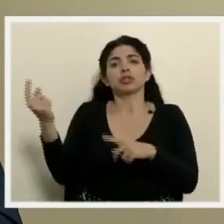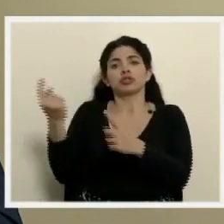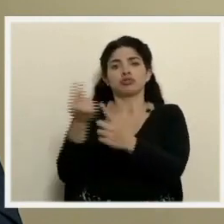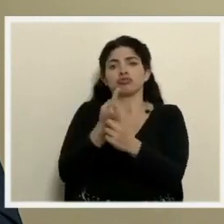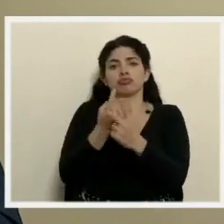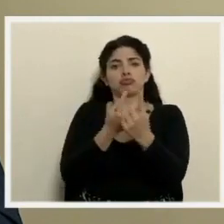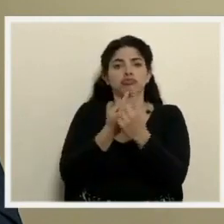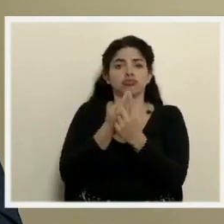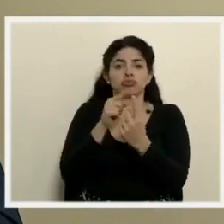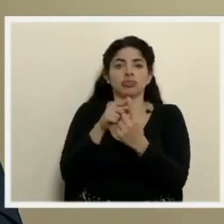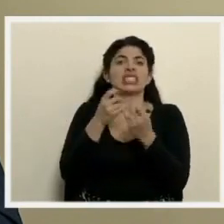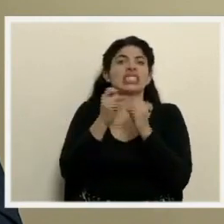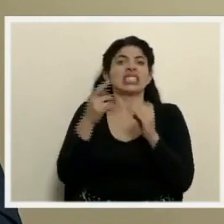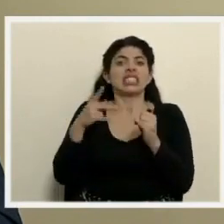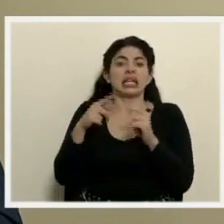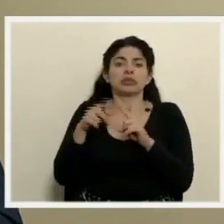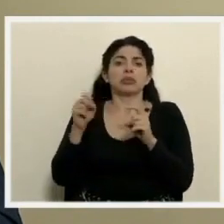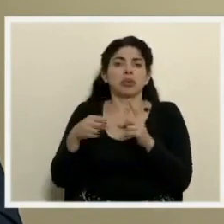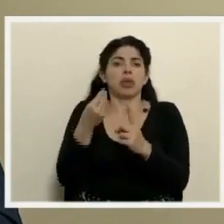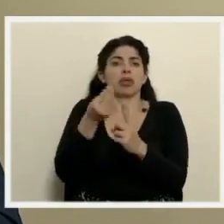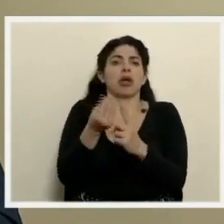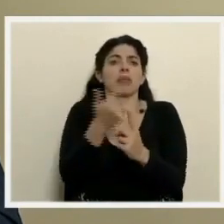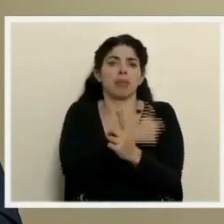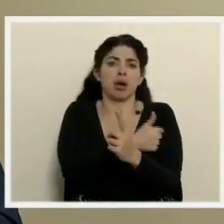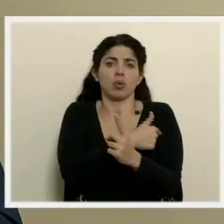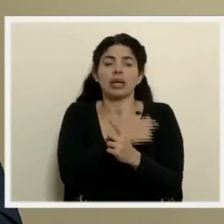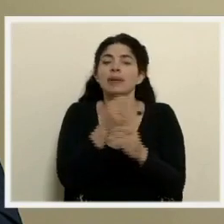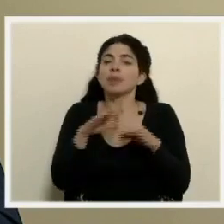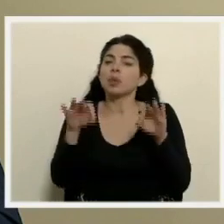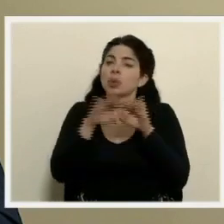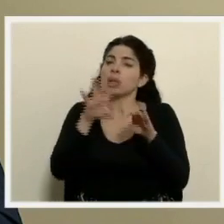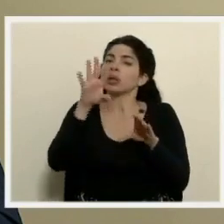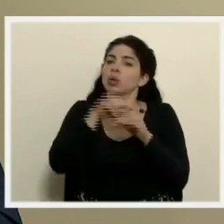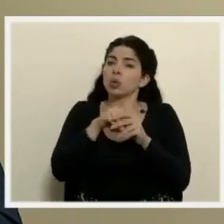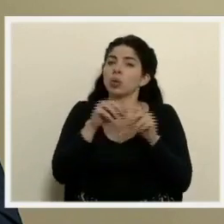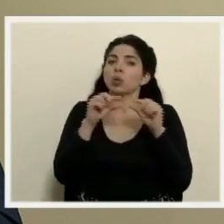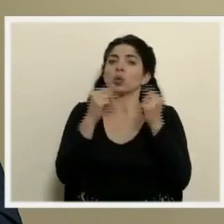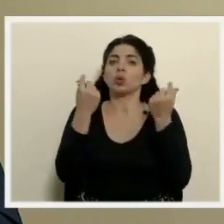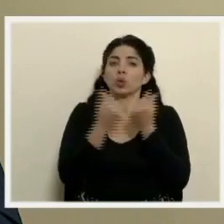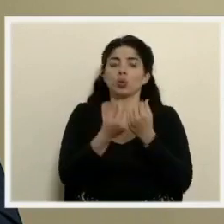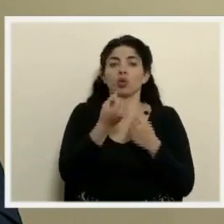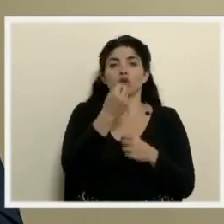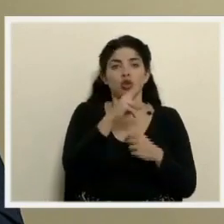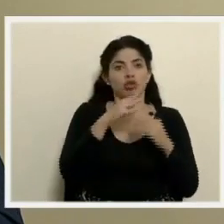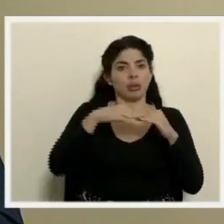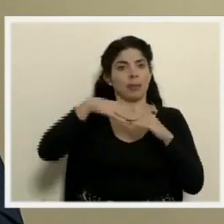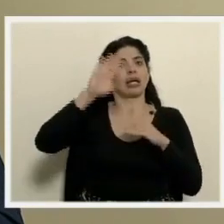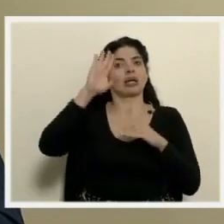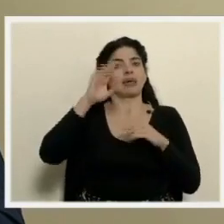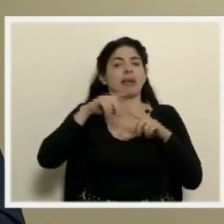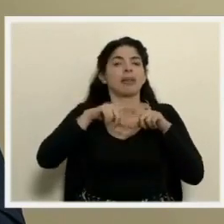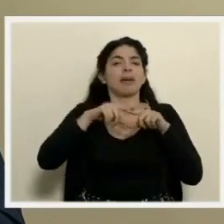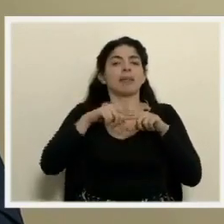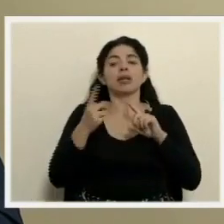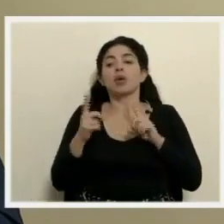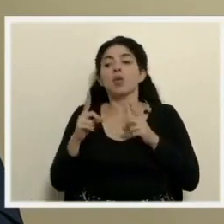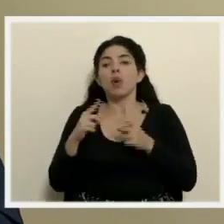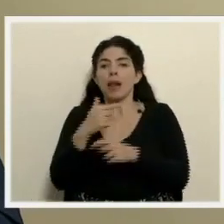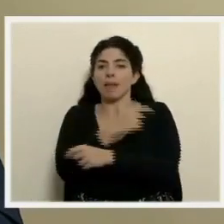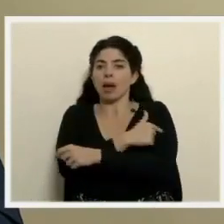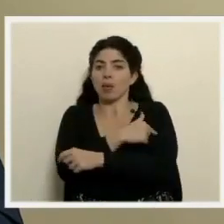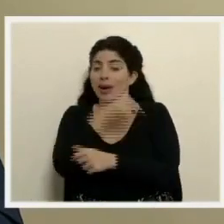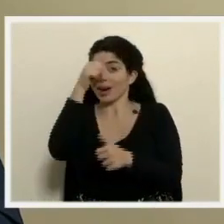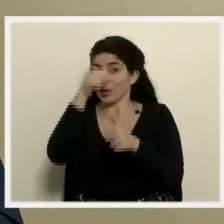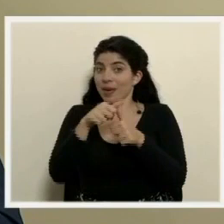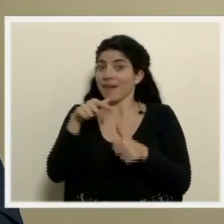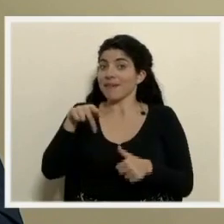personas incluso que no tengan factores de riesgo siempre dentro del grupo de 12 años o más dependiendo de la que esté aprobada recordemos que la